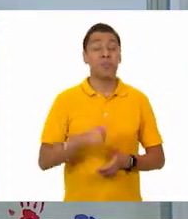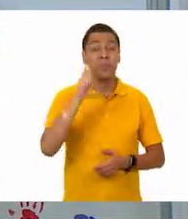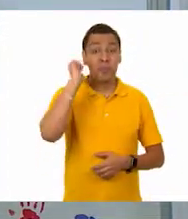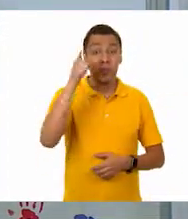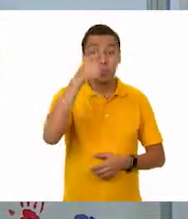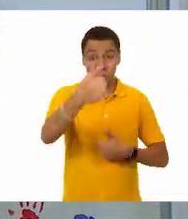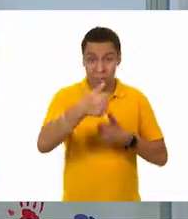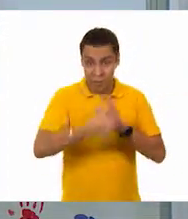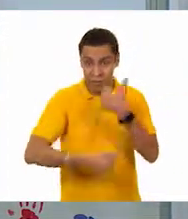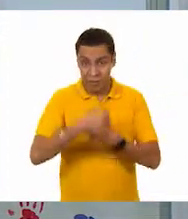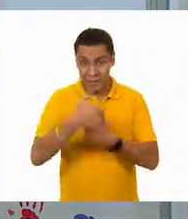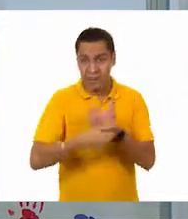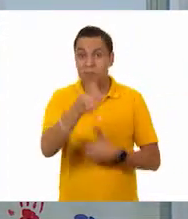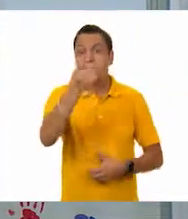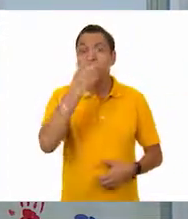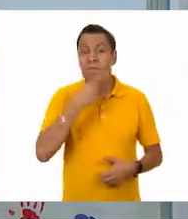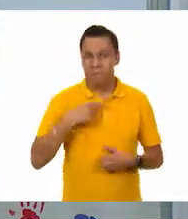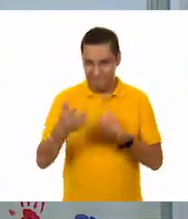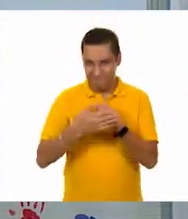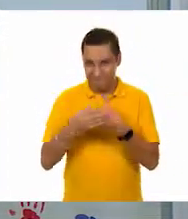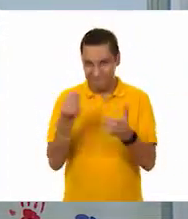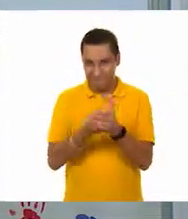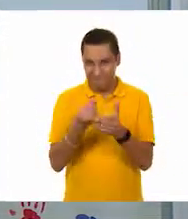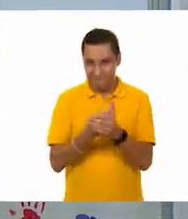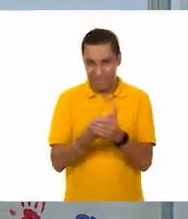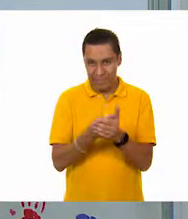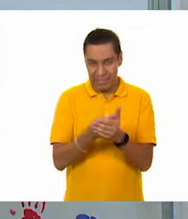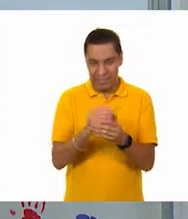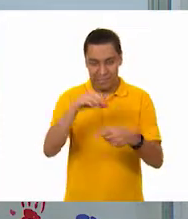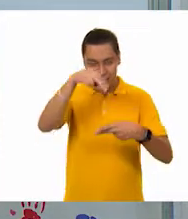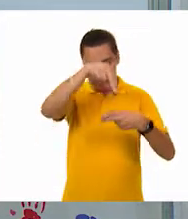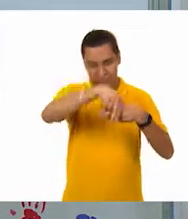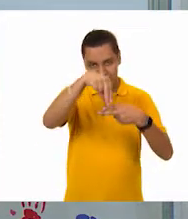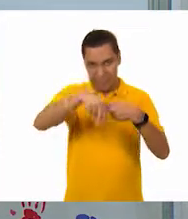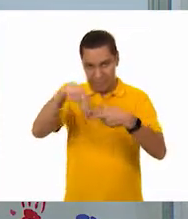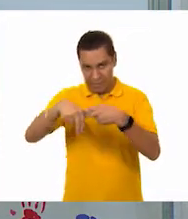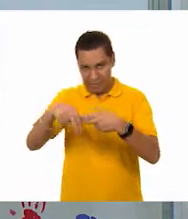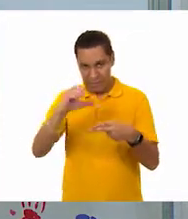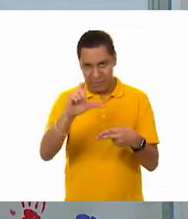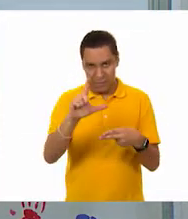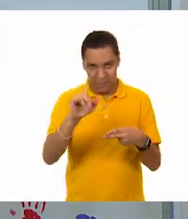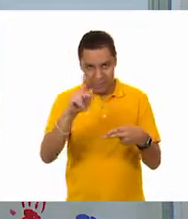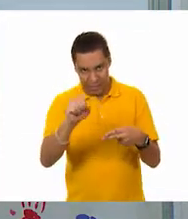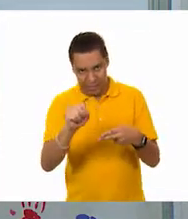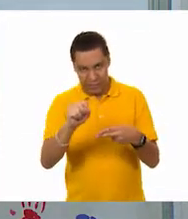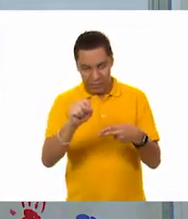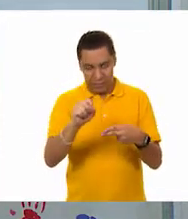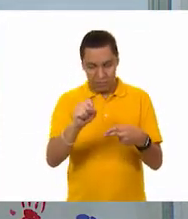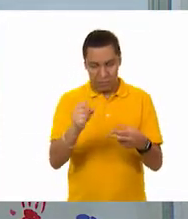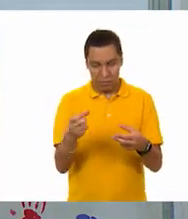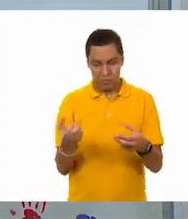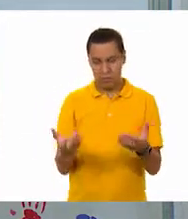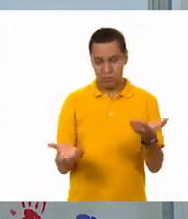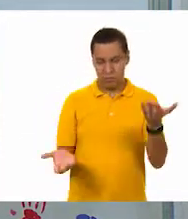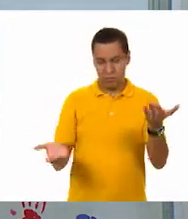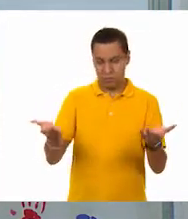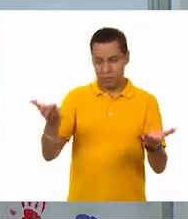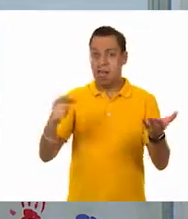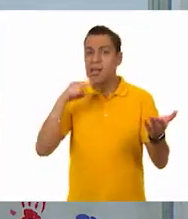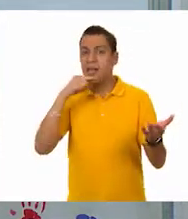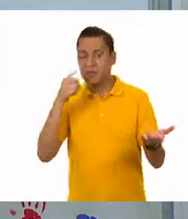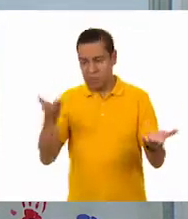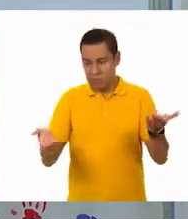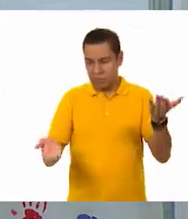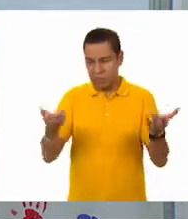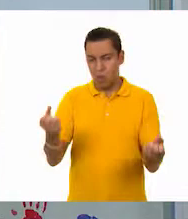reto, ustedes van a decirme que cuántos clips necesitamos para que pese lo mismo que un lápiz. Pueden comprobarlo con el uso de su balanza.